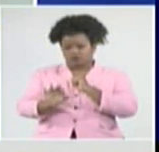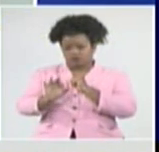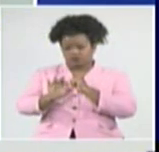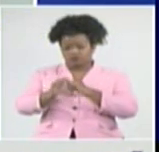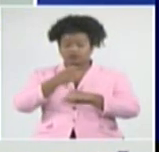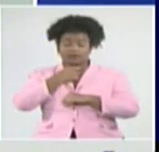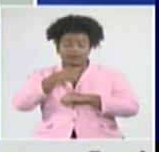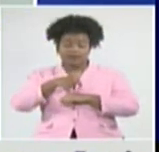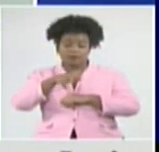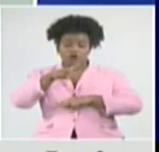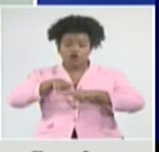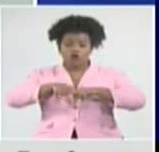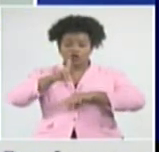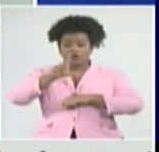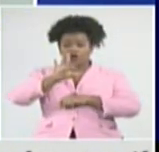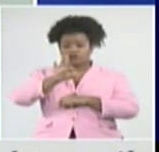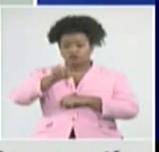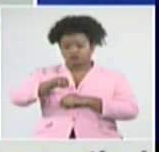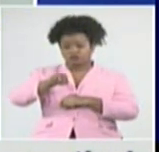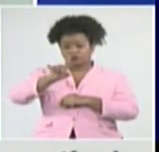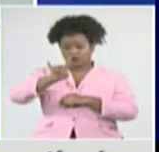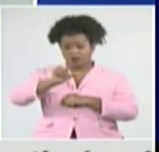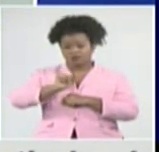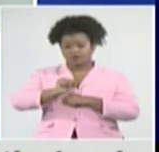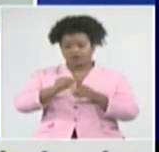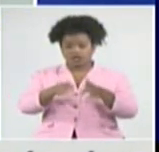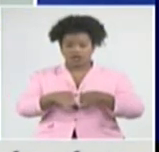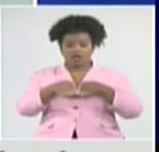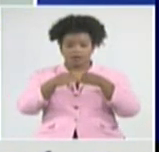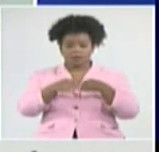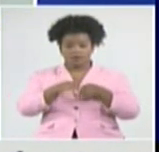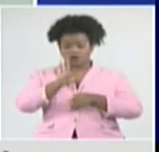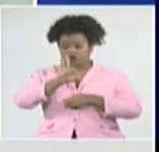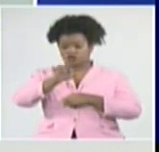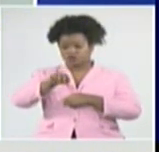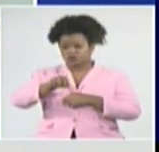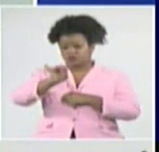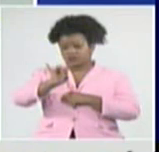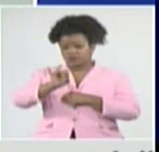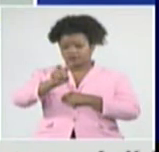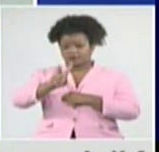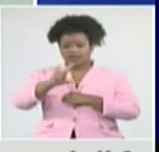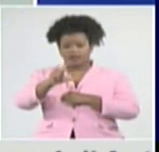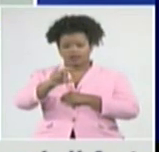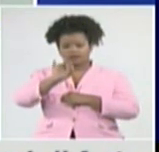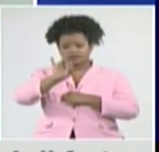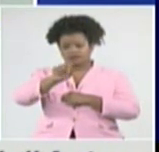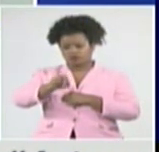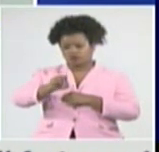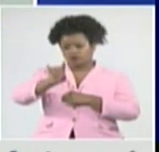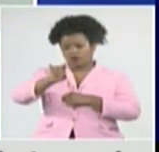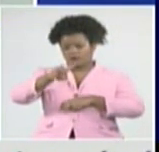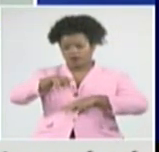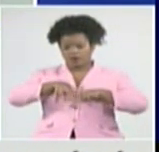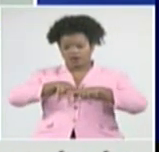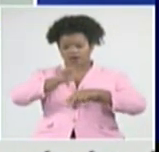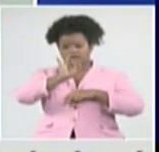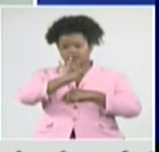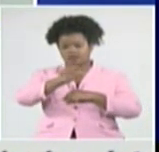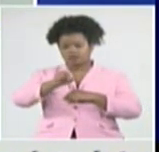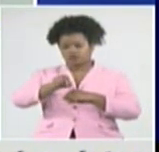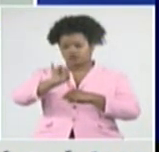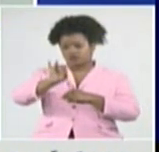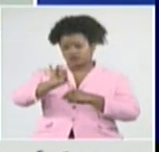,9, Granma 8,7, Villa Clara 7,9, La Habana 7,7, Matanza 5